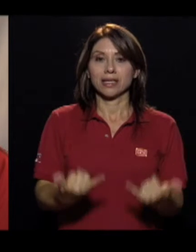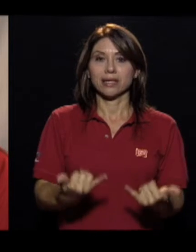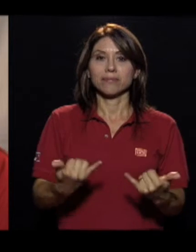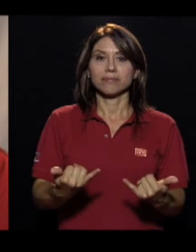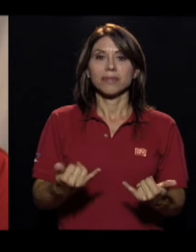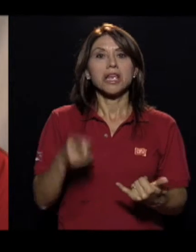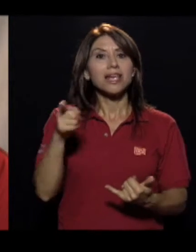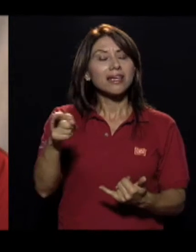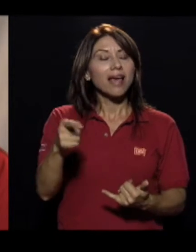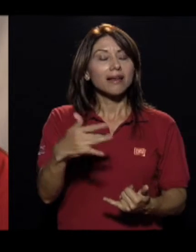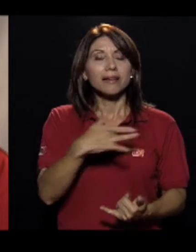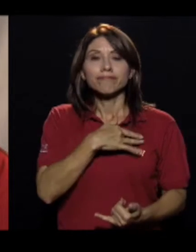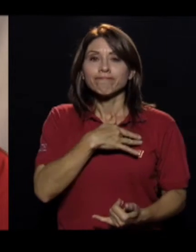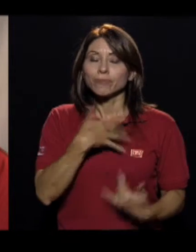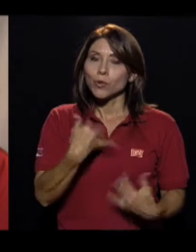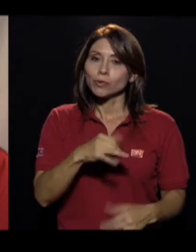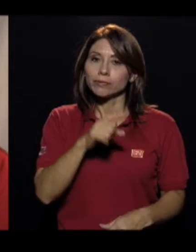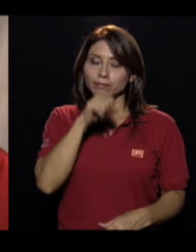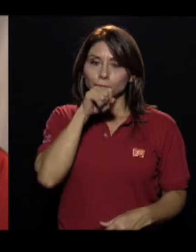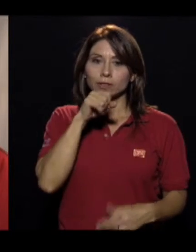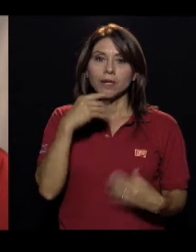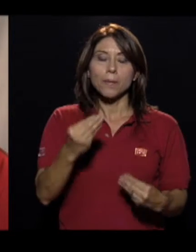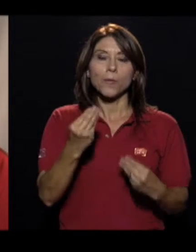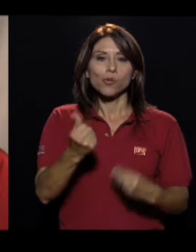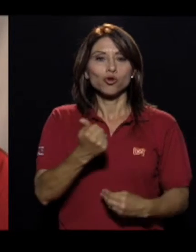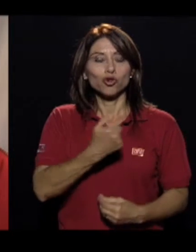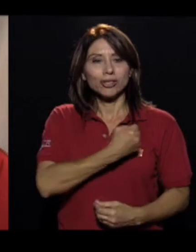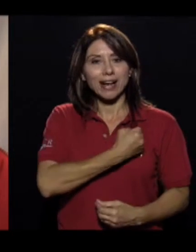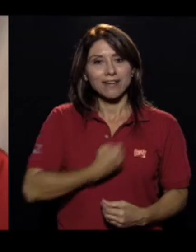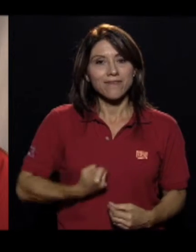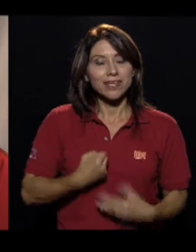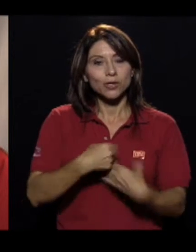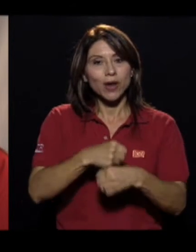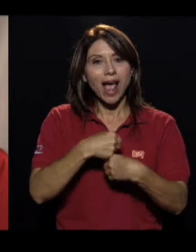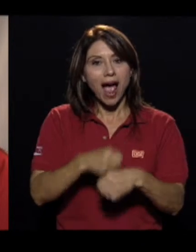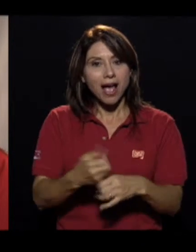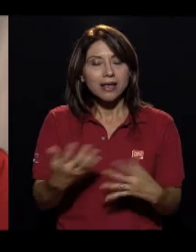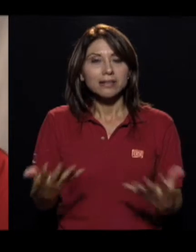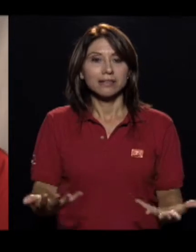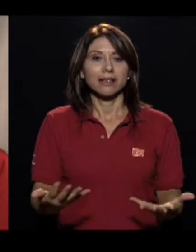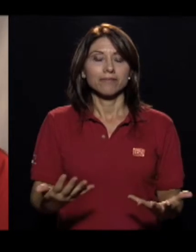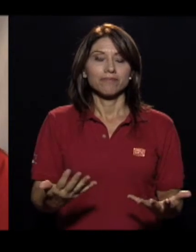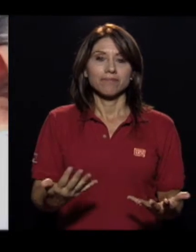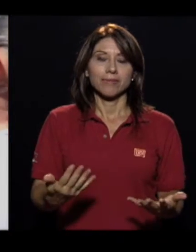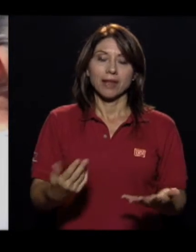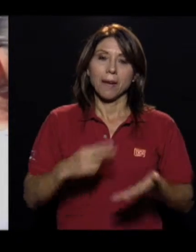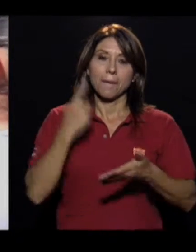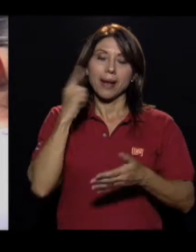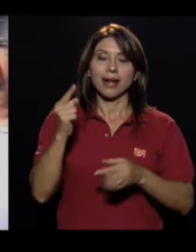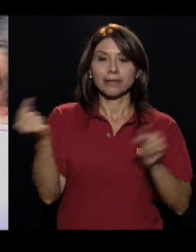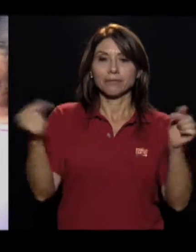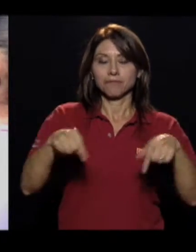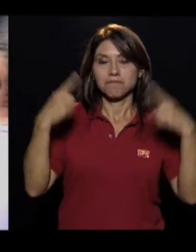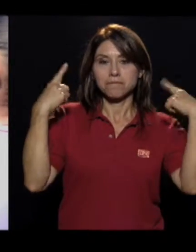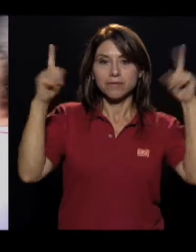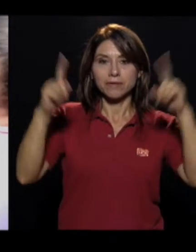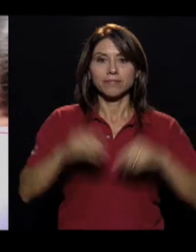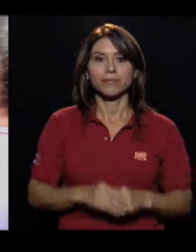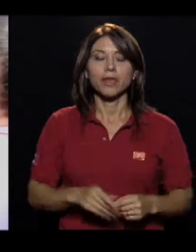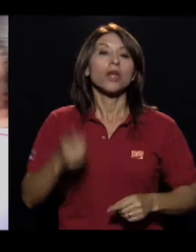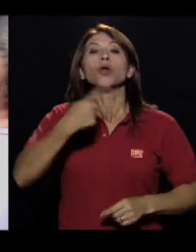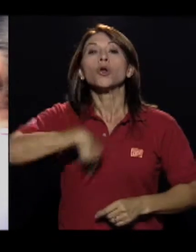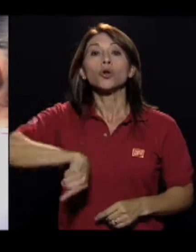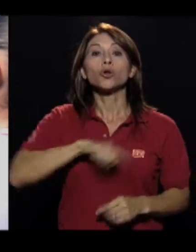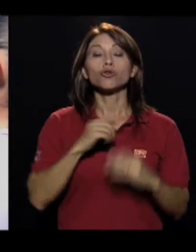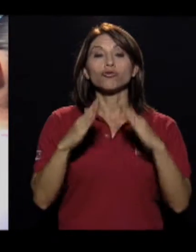ha llegado hasta aquí y que lo hace con tanta pasión porque es mucho el sacrificio que implica que